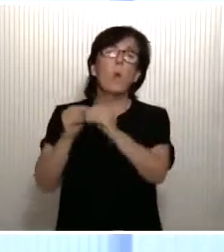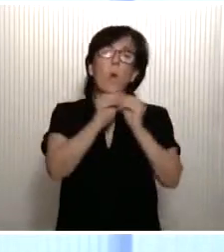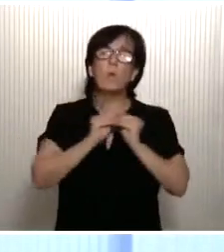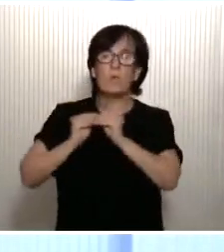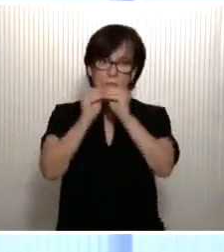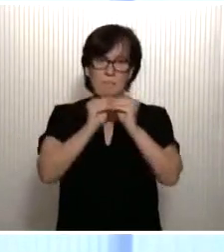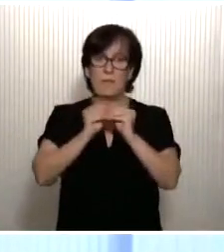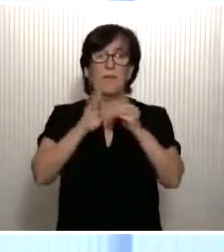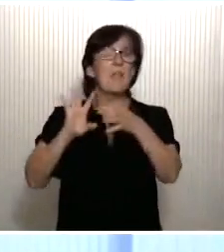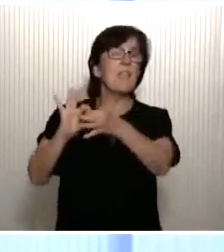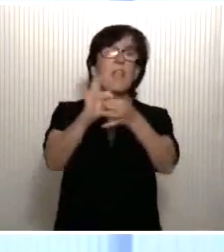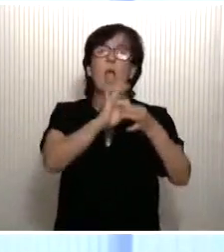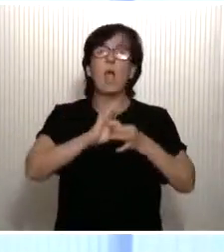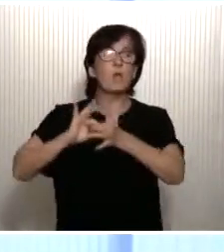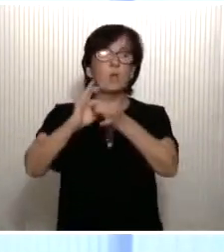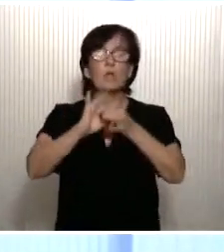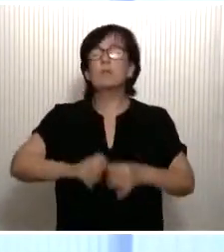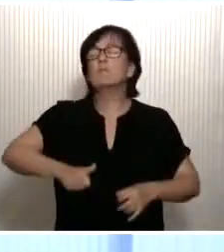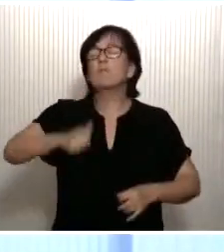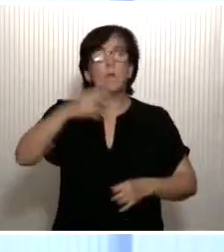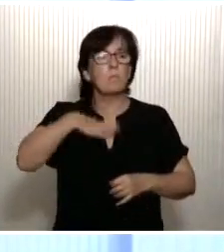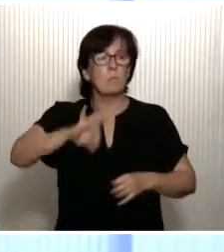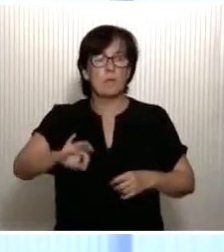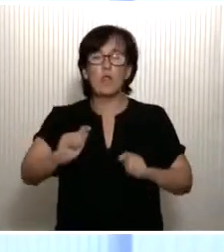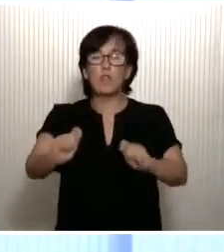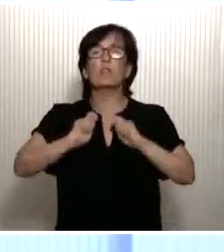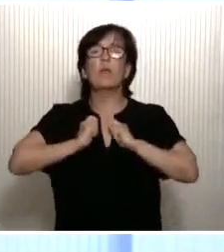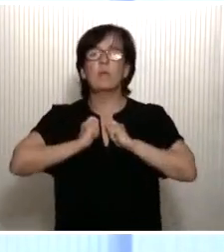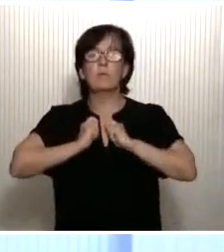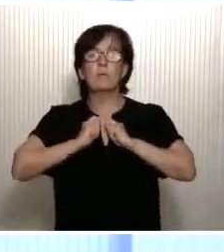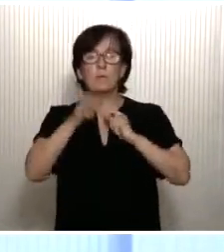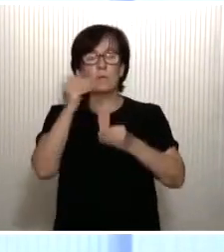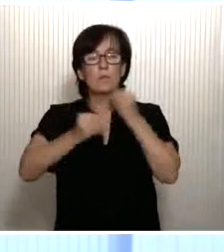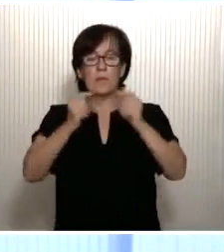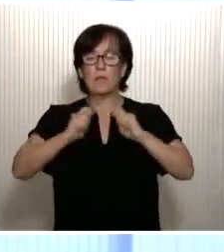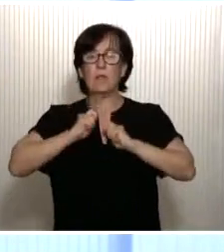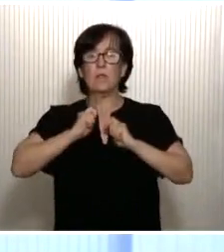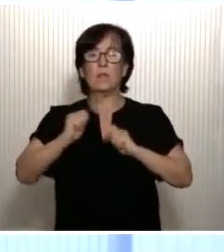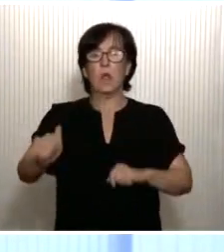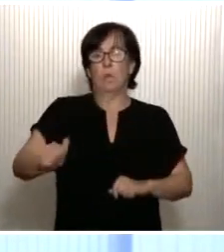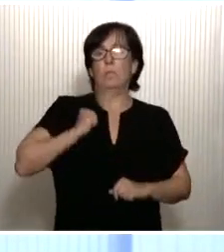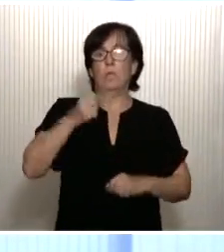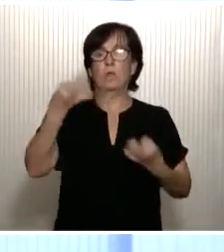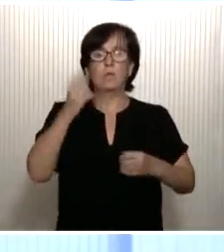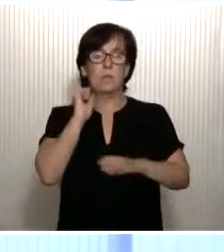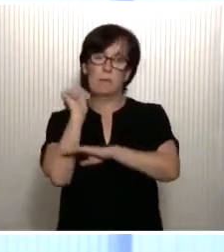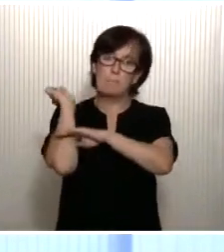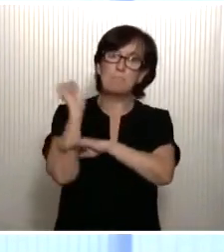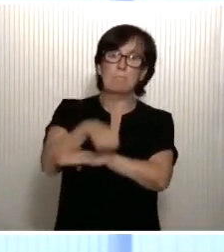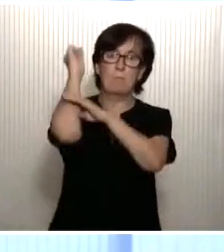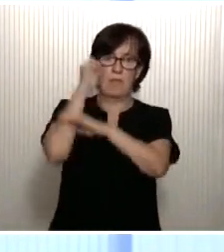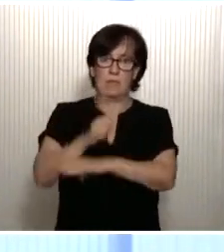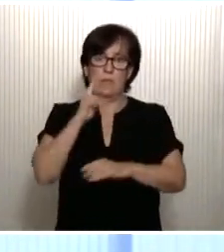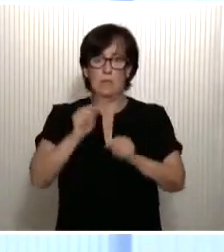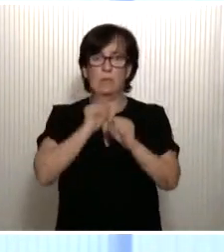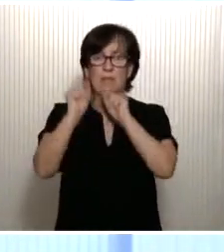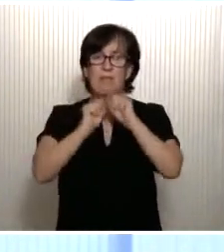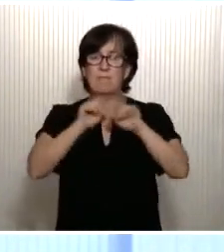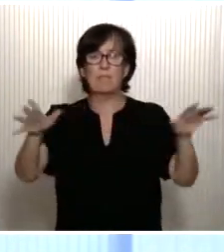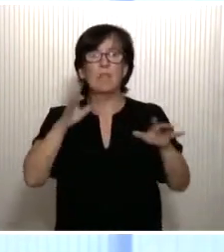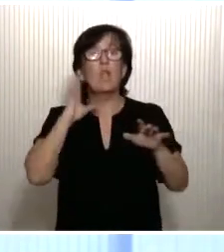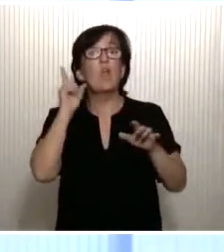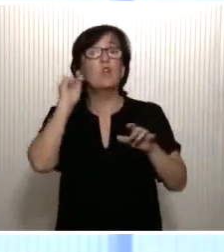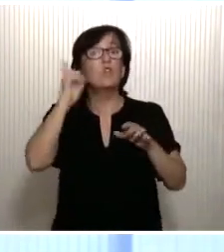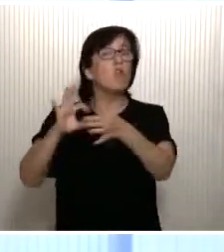unión de todos, de los más posibles, nos dará una verdadera oportunidad de vencer definitivamente al virus. Solo la